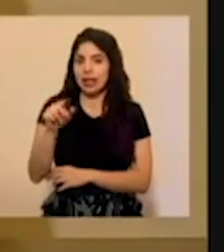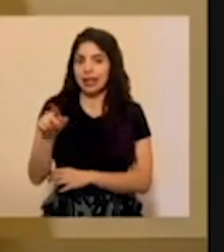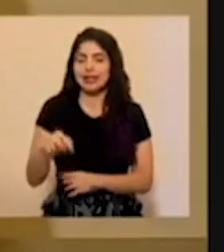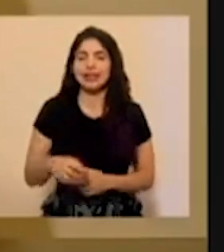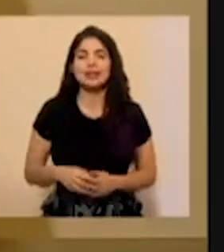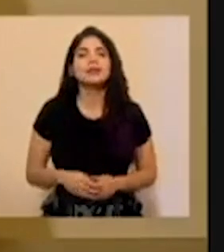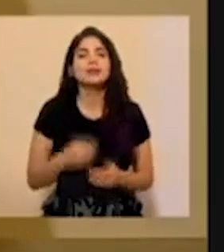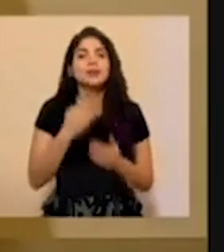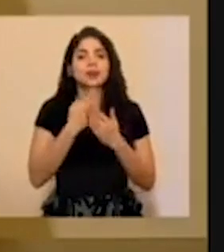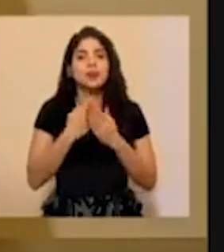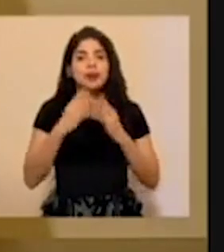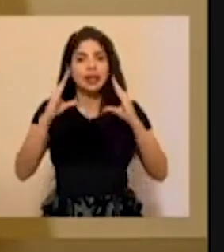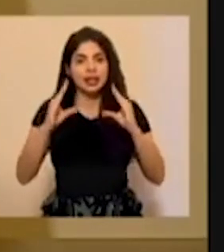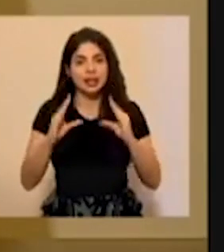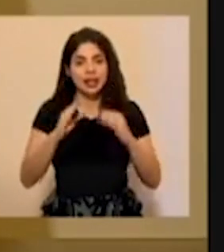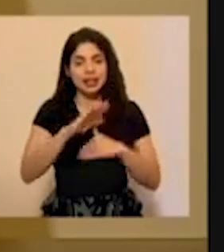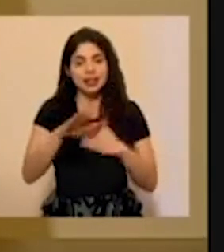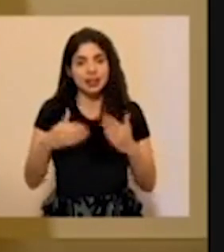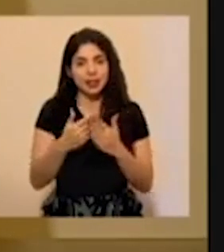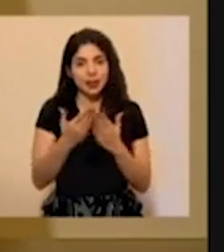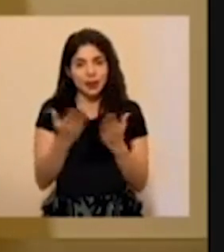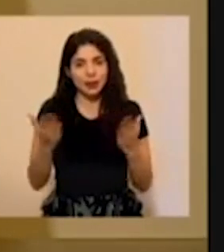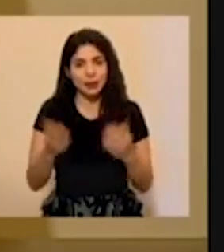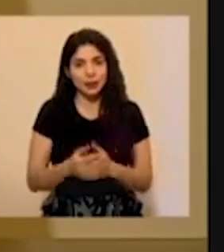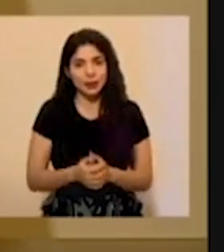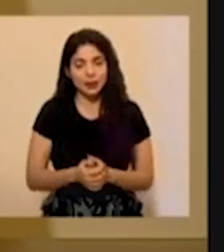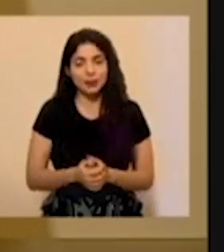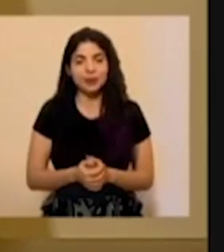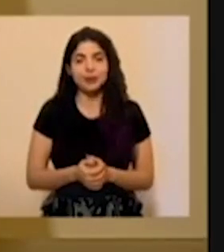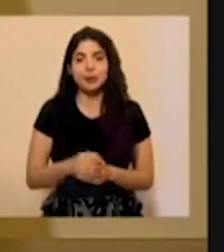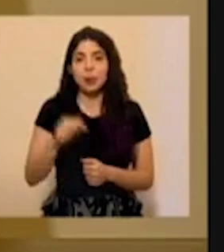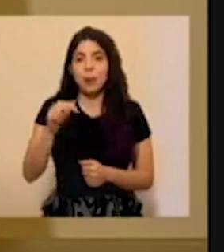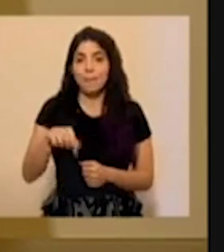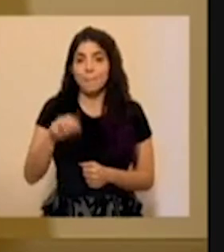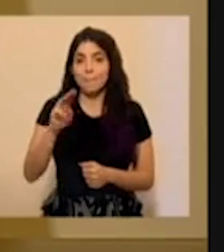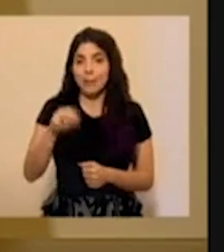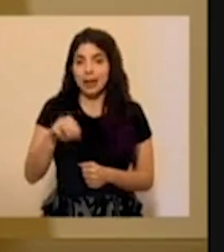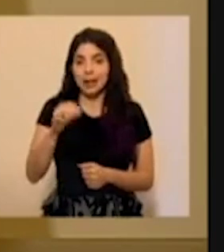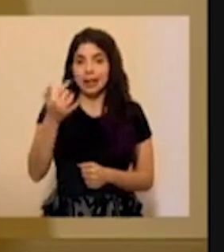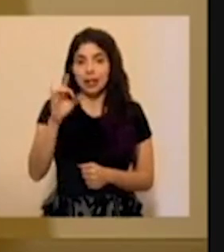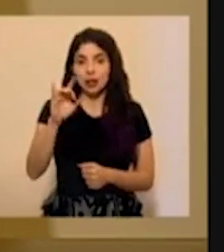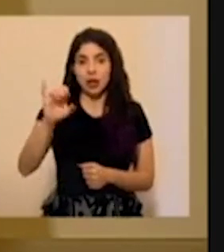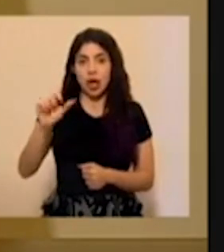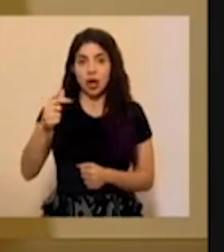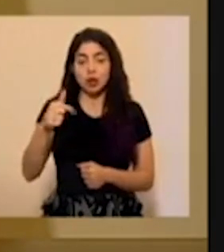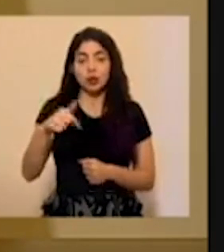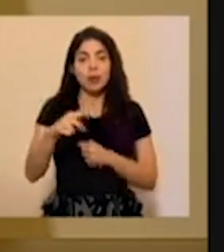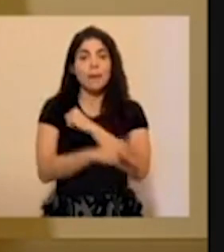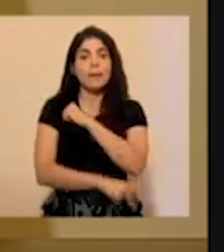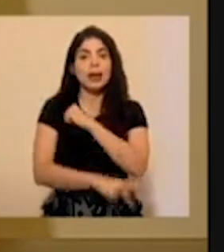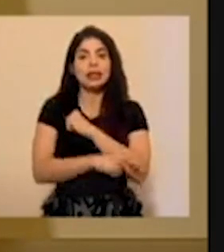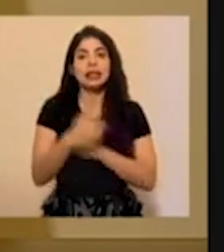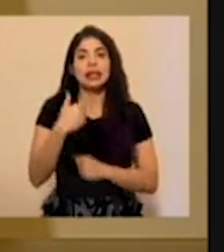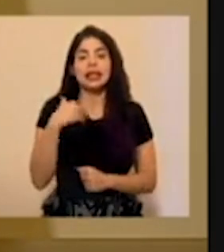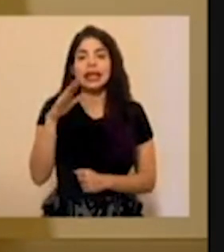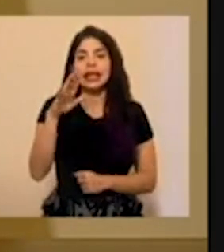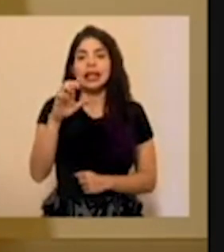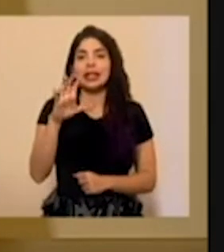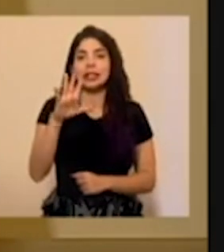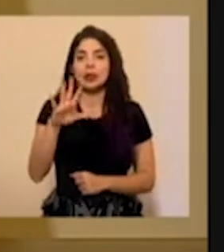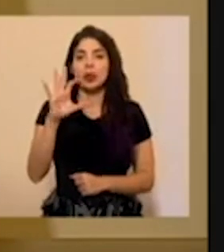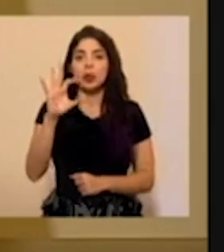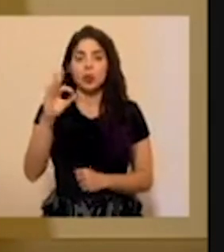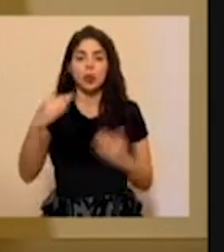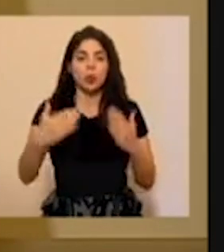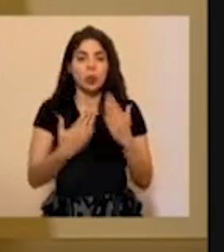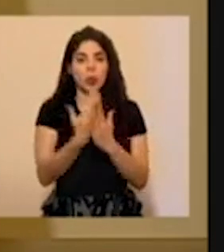Buenas tardes a todos y todas. Al ser martes 18 de agosto, el país registra 559